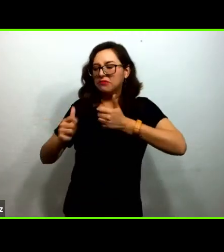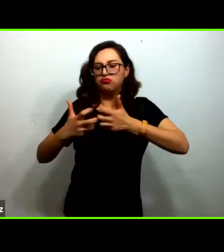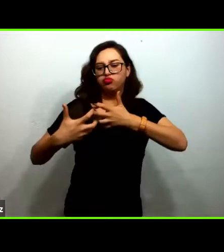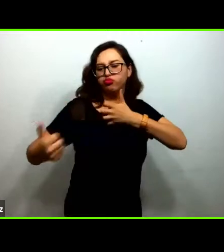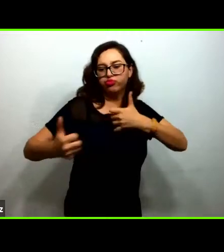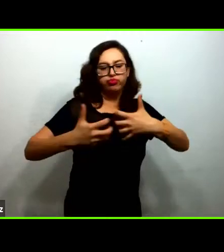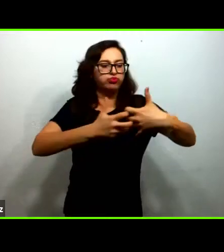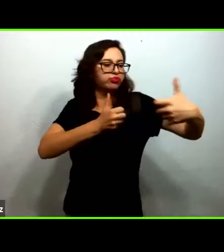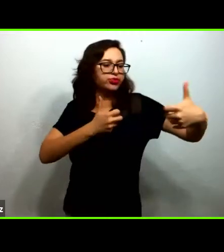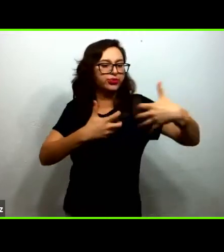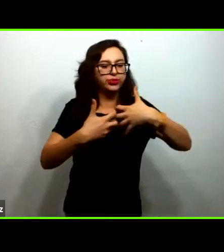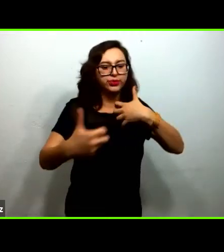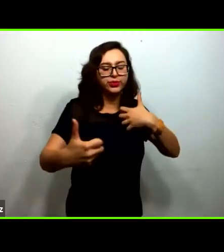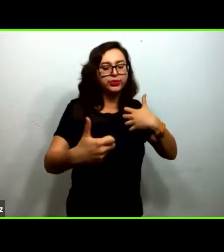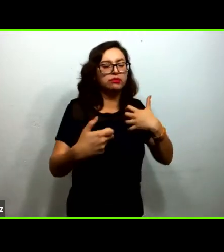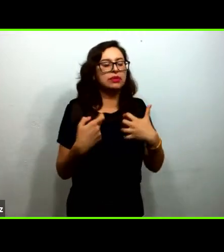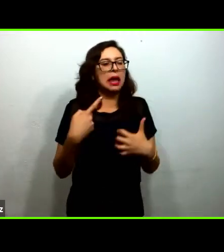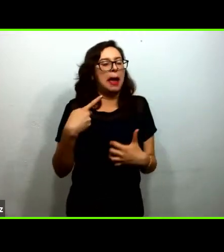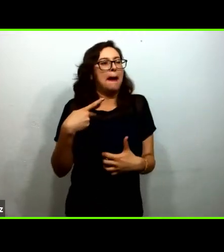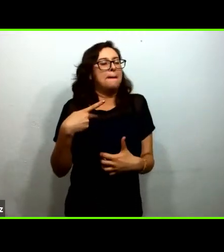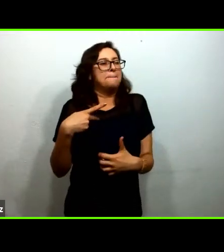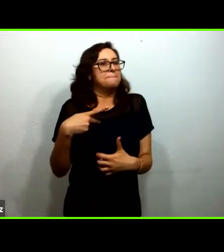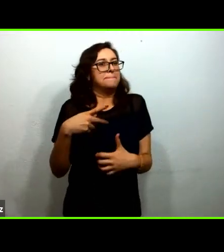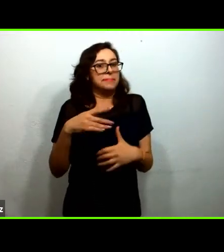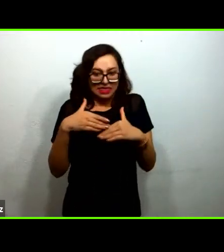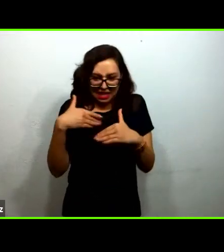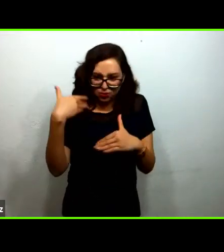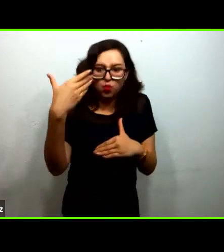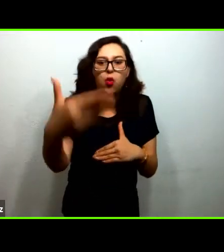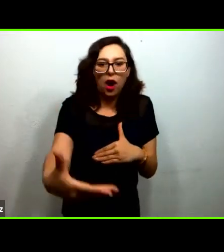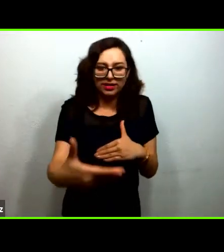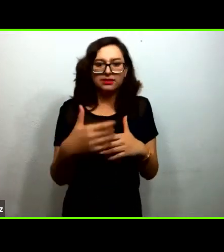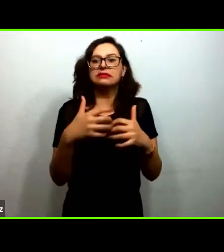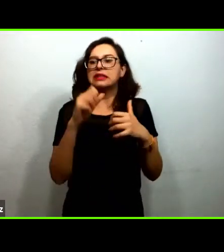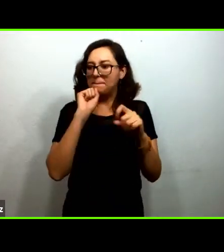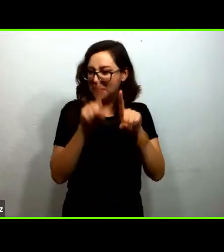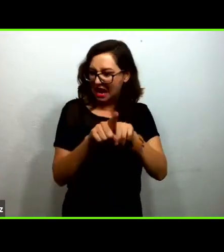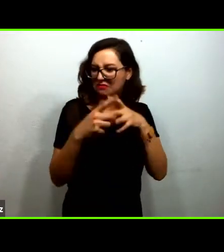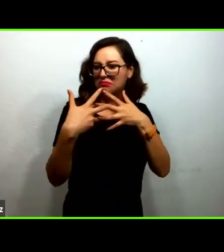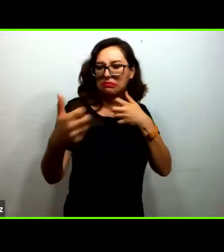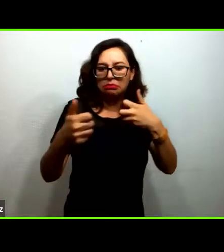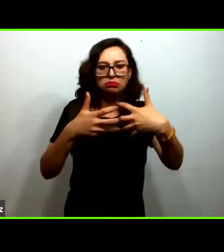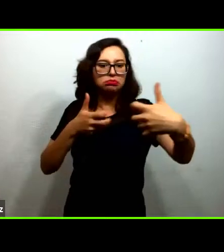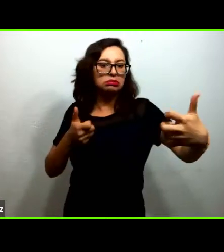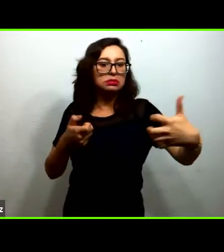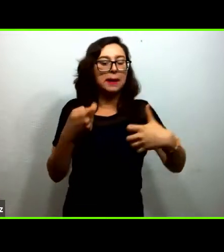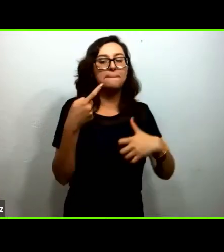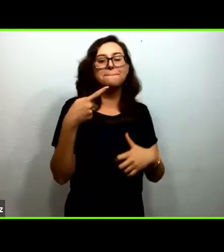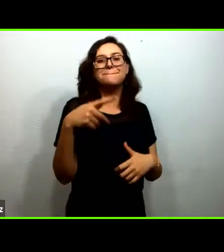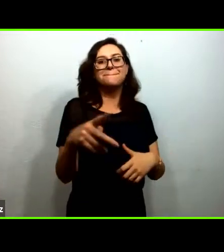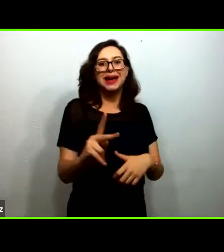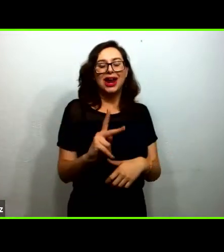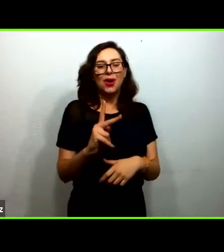a mí me da la sensación escuchándolas que estamos recuperándonos un